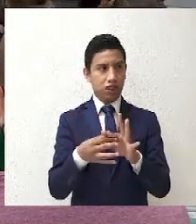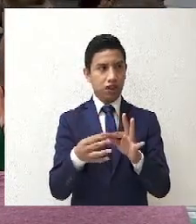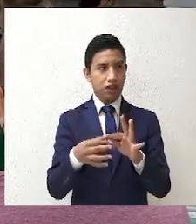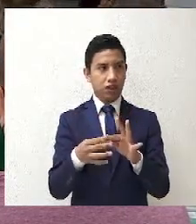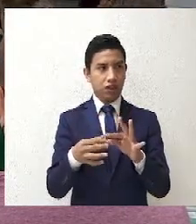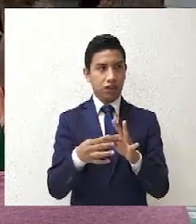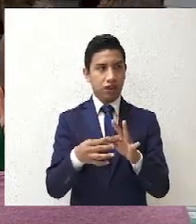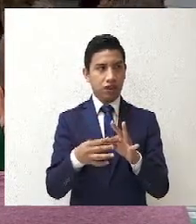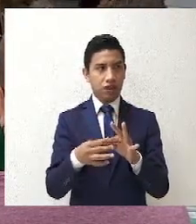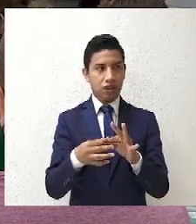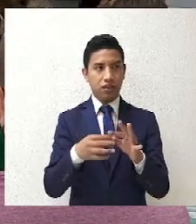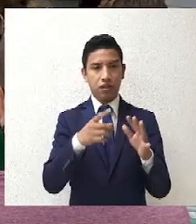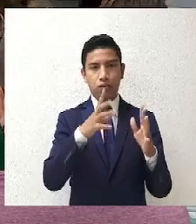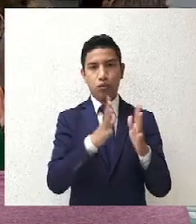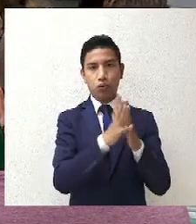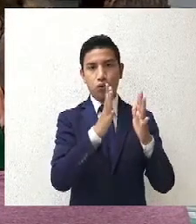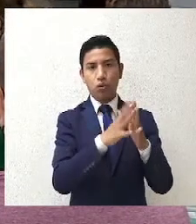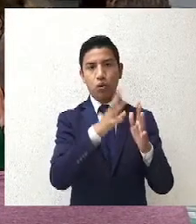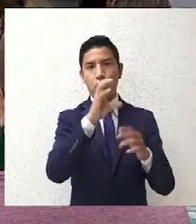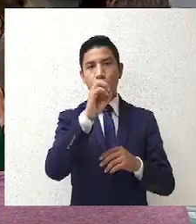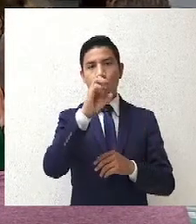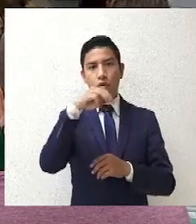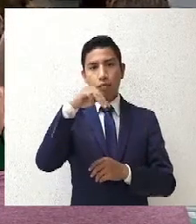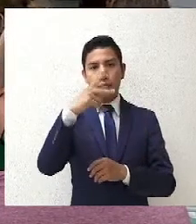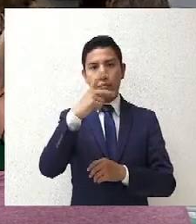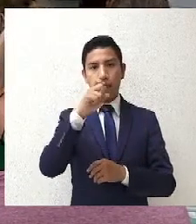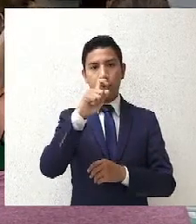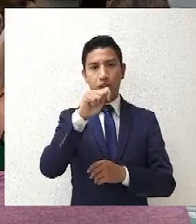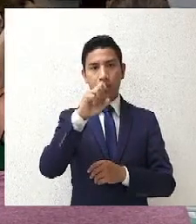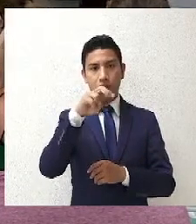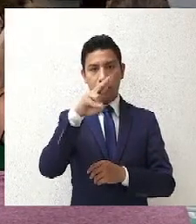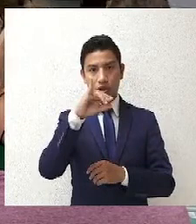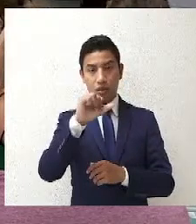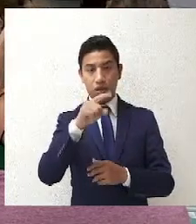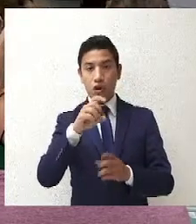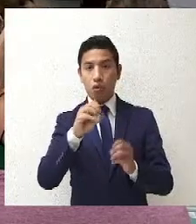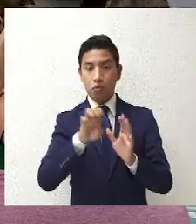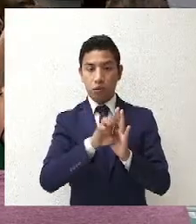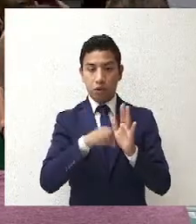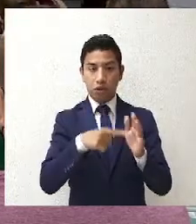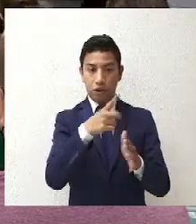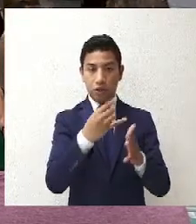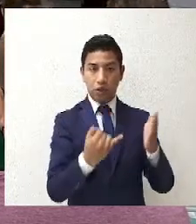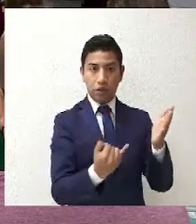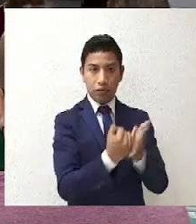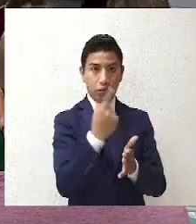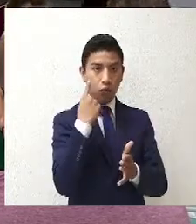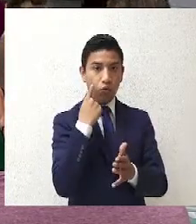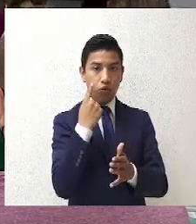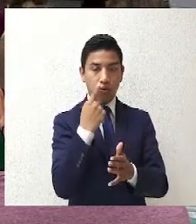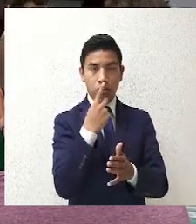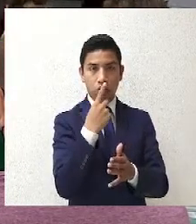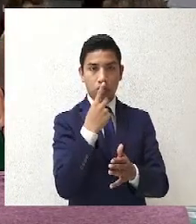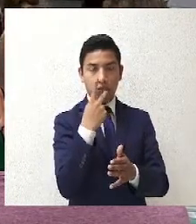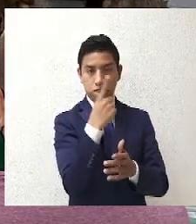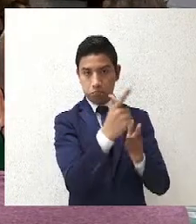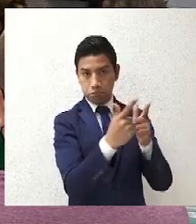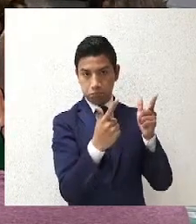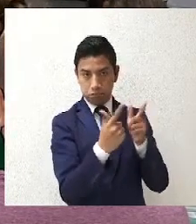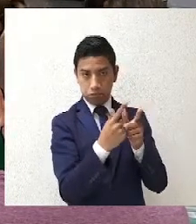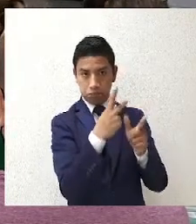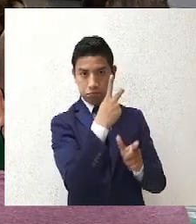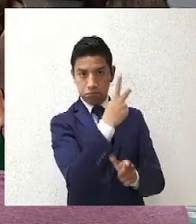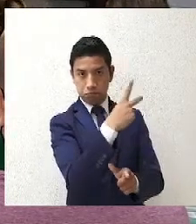competitividad, y si se puede incidir en las decisiones de los partidos políticos para no ver cambios. Mi